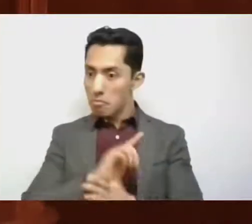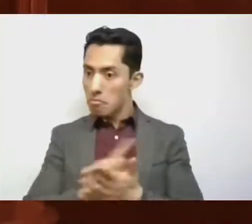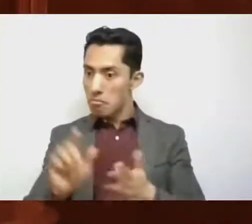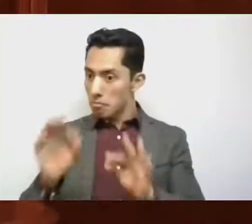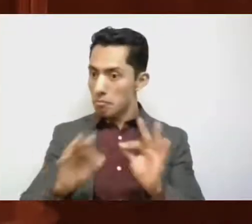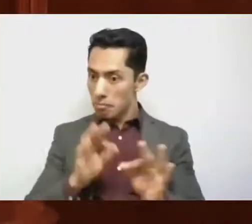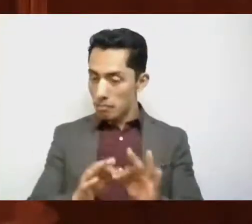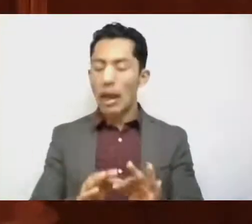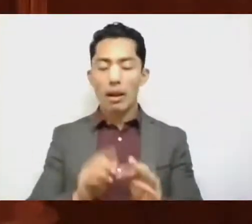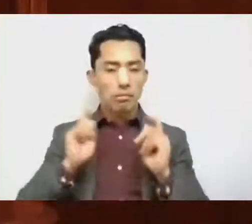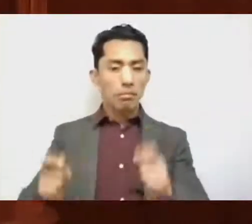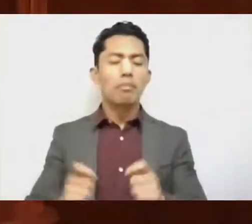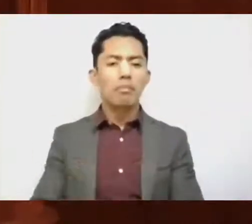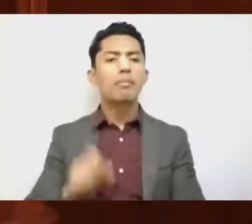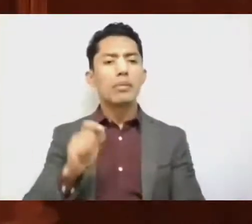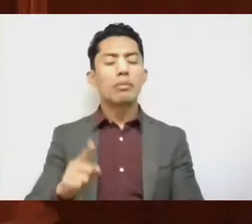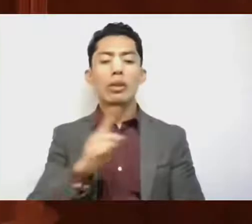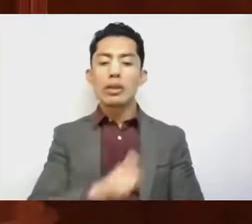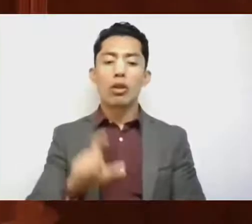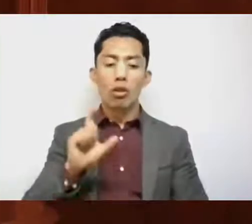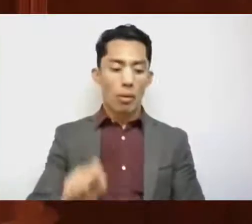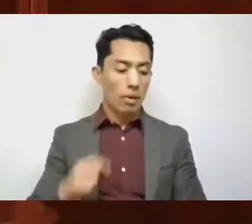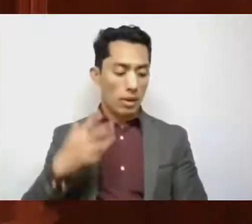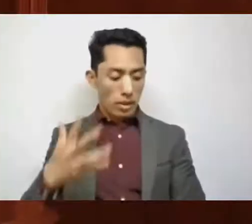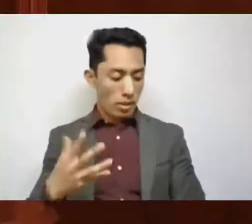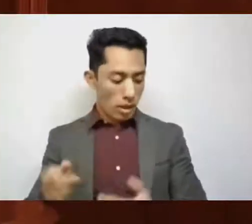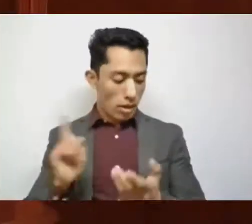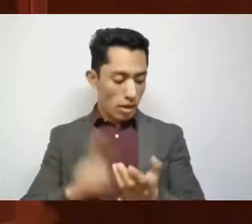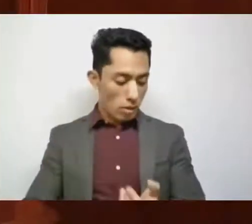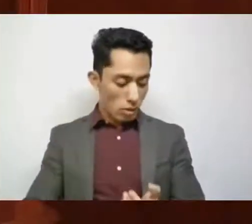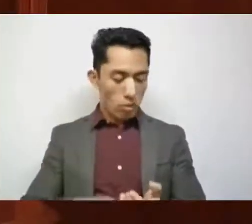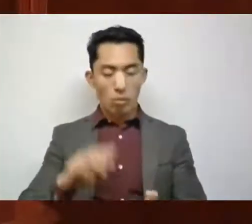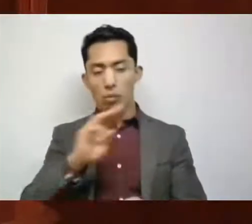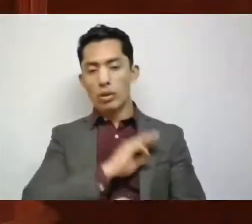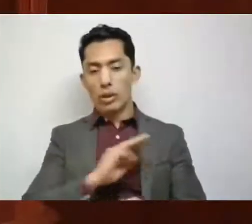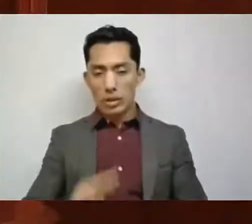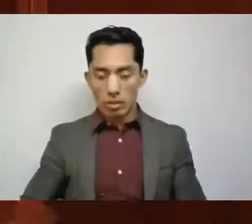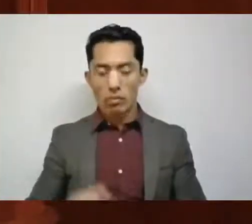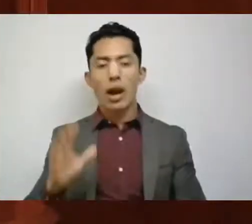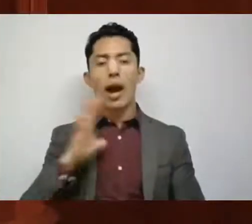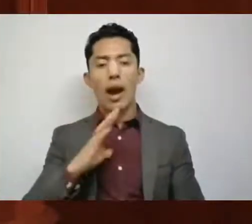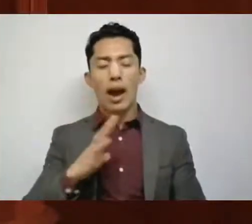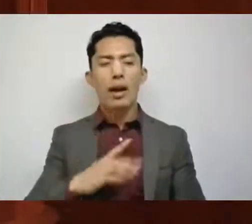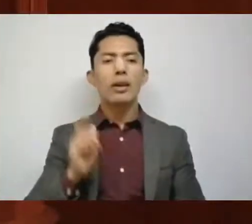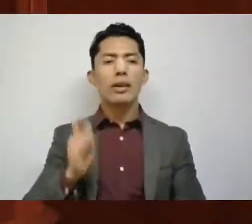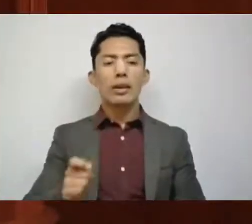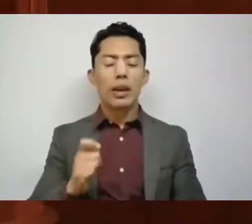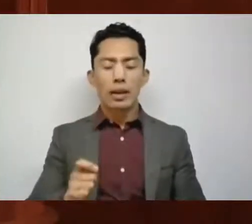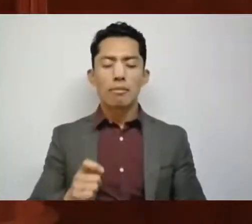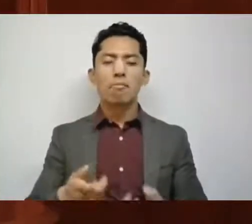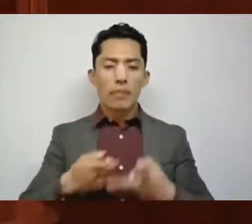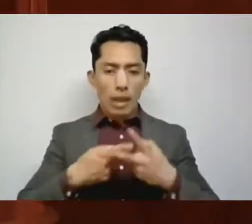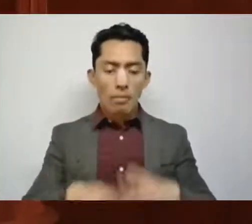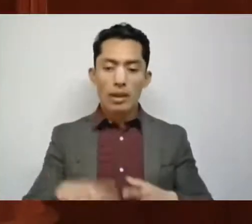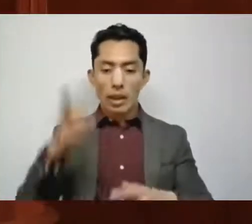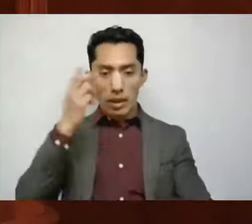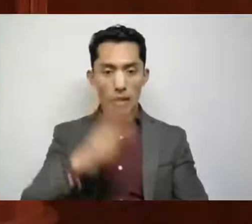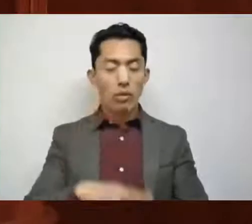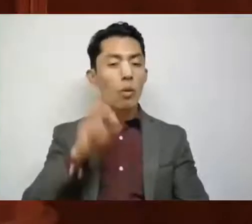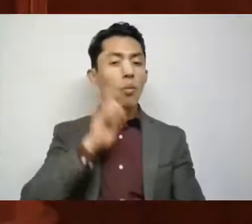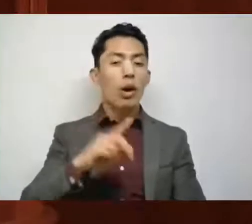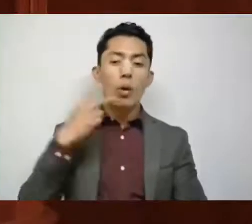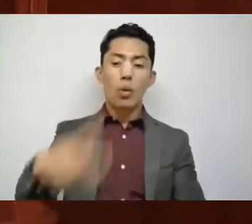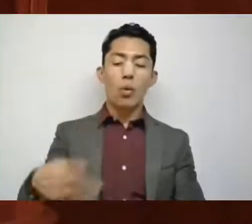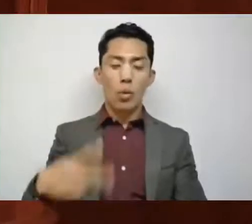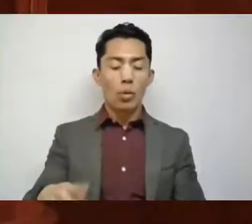Se busca que cada una de las 125 administraciones municipales cuenten con un piso mínimo, siendo esta la dirección de las mujeres y